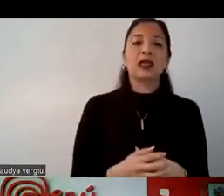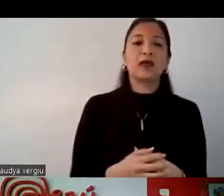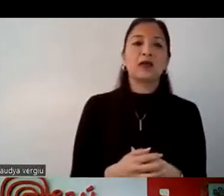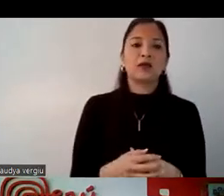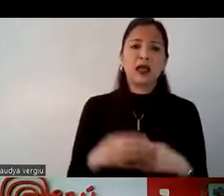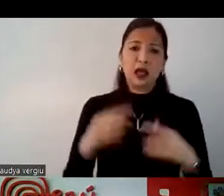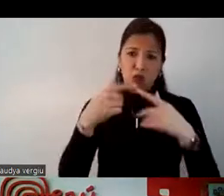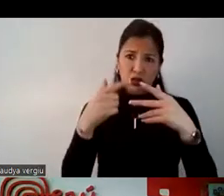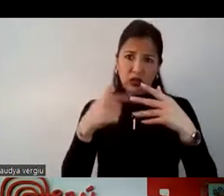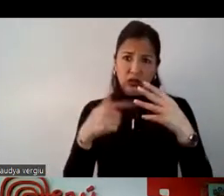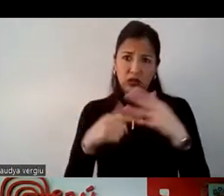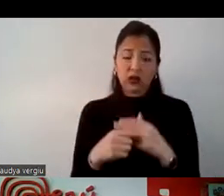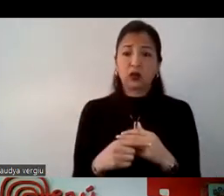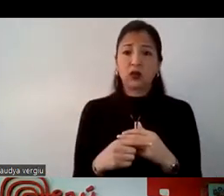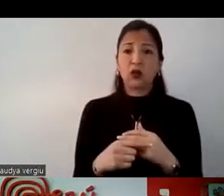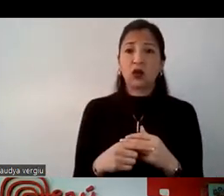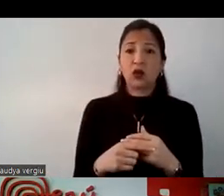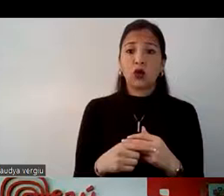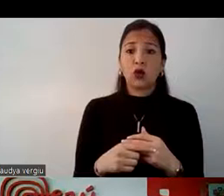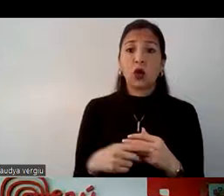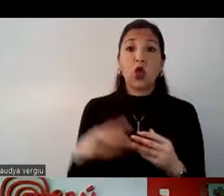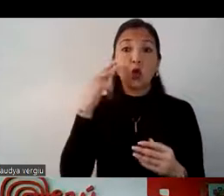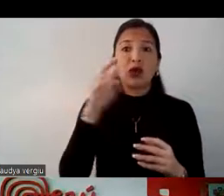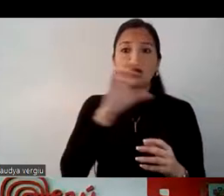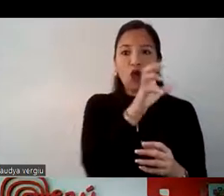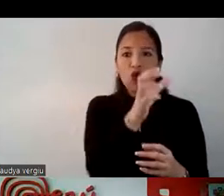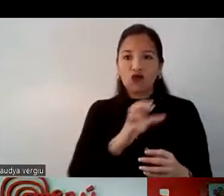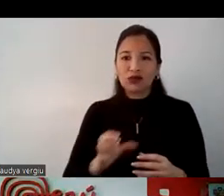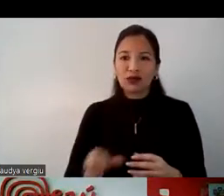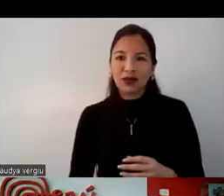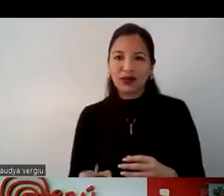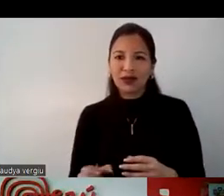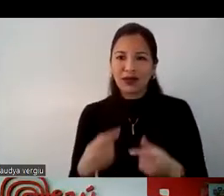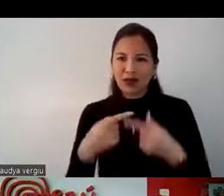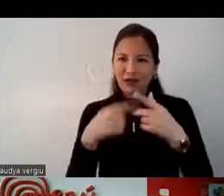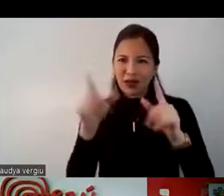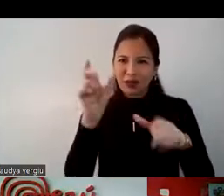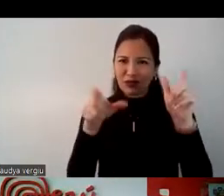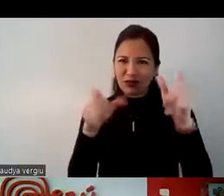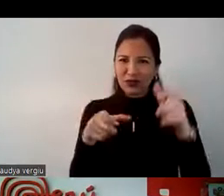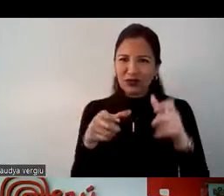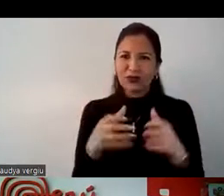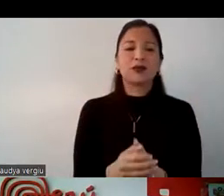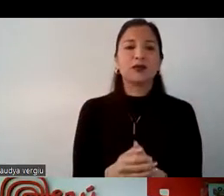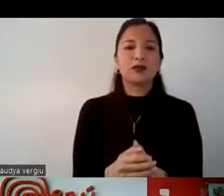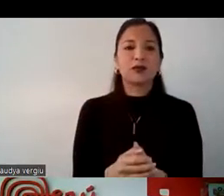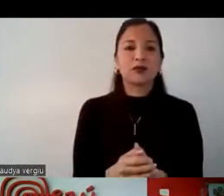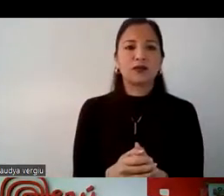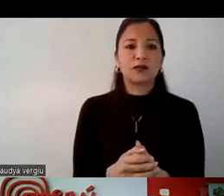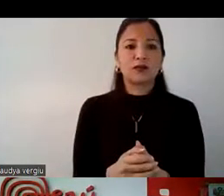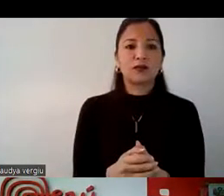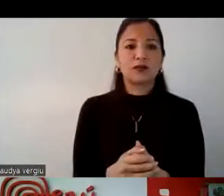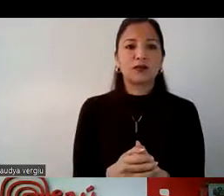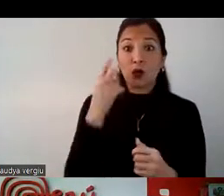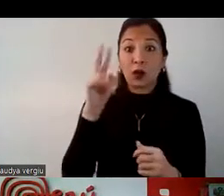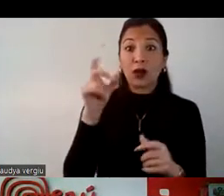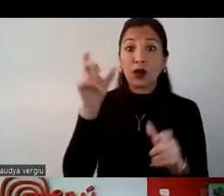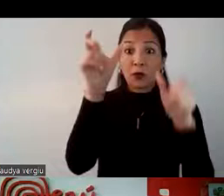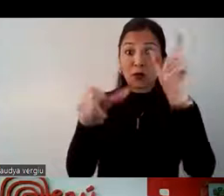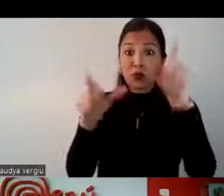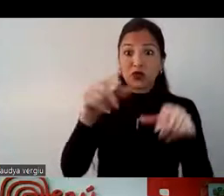sierra y un turista que vive en la costa. Entonces, vamos a ver las características del turista de la sierra.